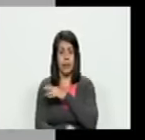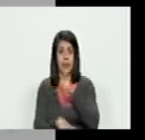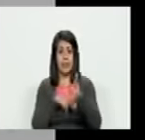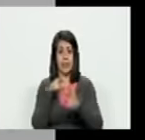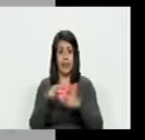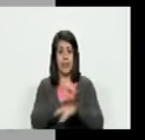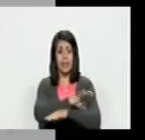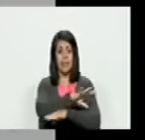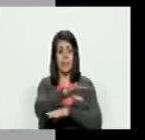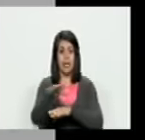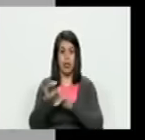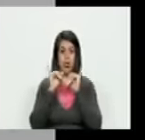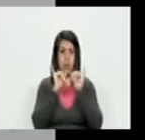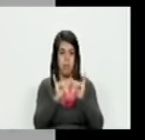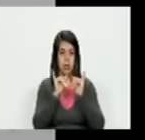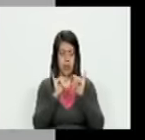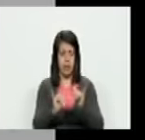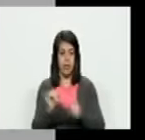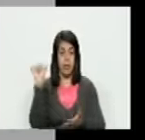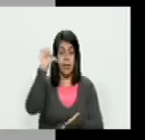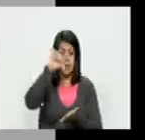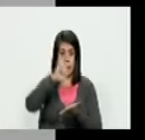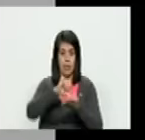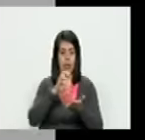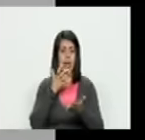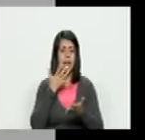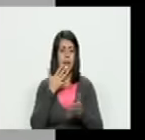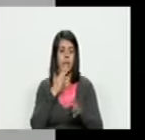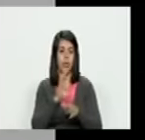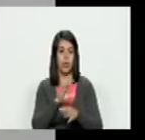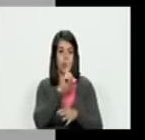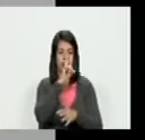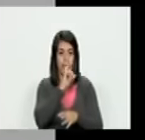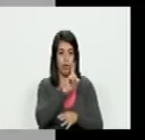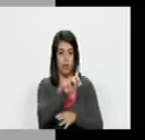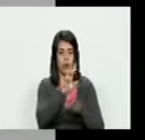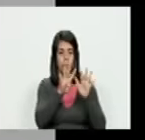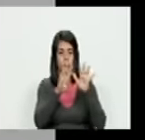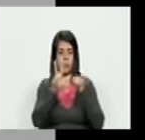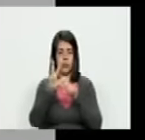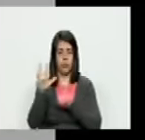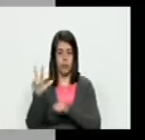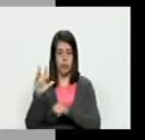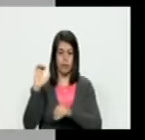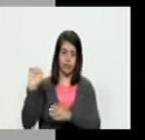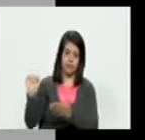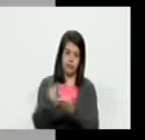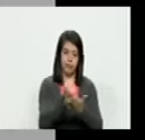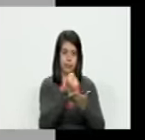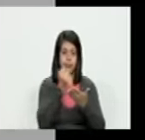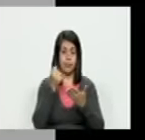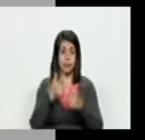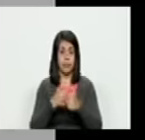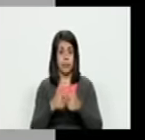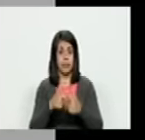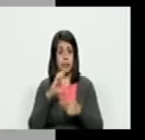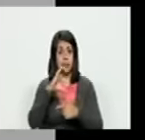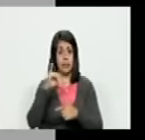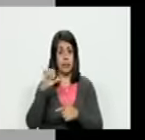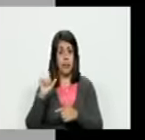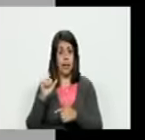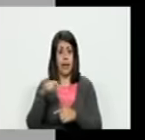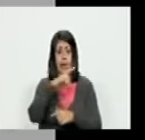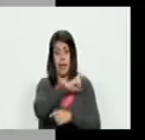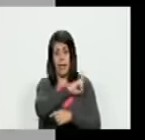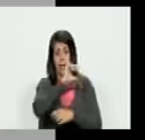diciendo lo mismo en Irán un ejemplo rapidito en el año 53 derrocaron al gobierno de Irán la CIA contrató a